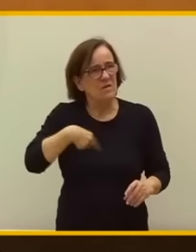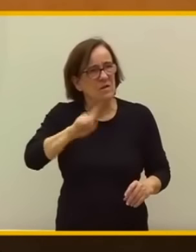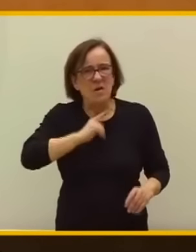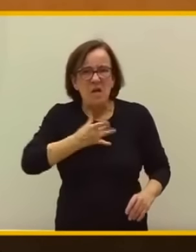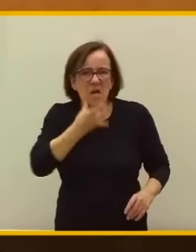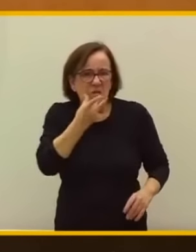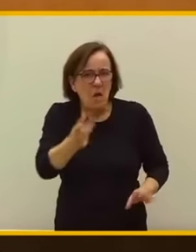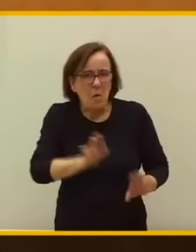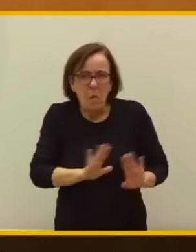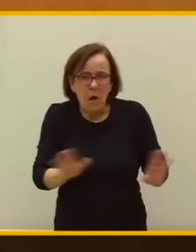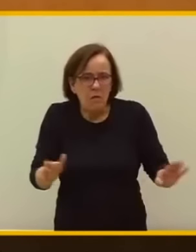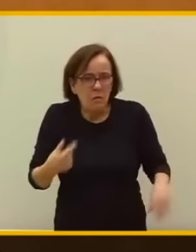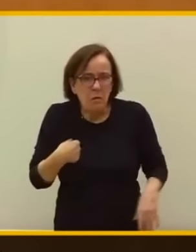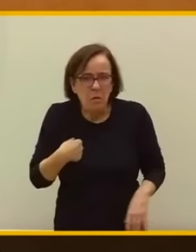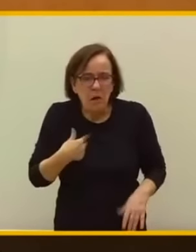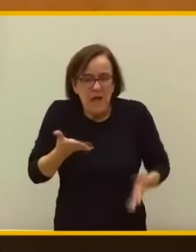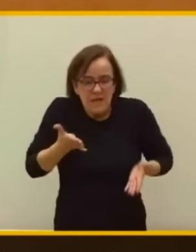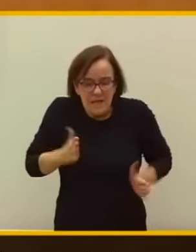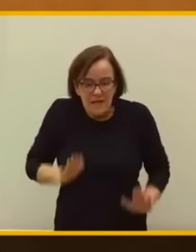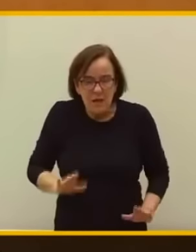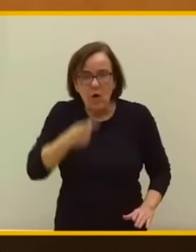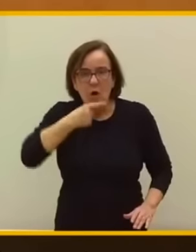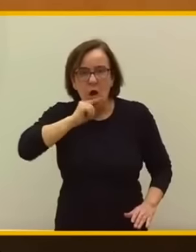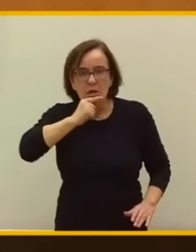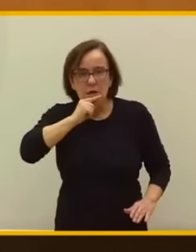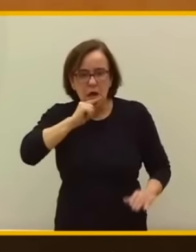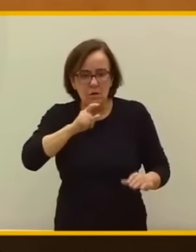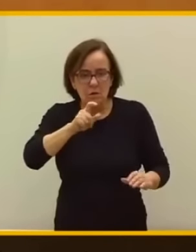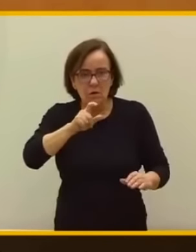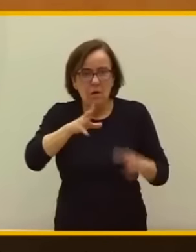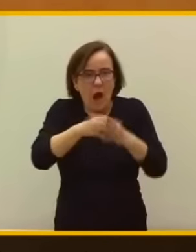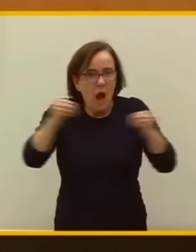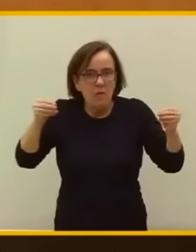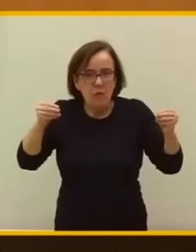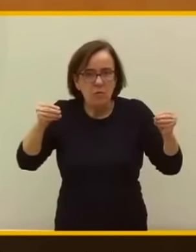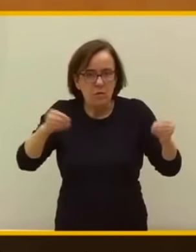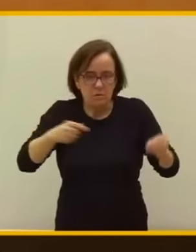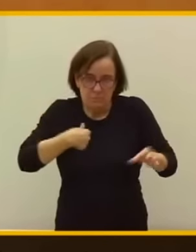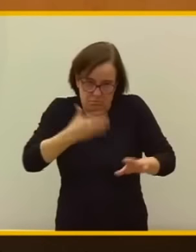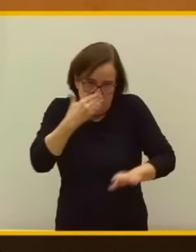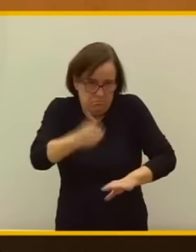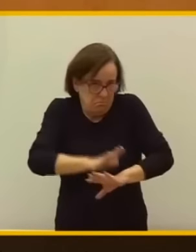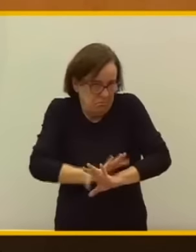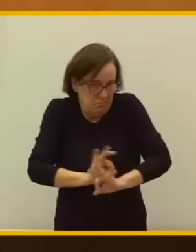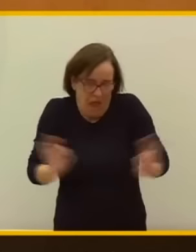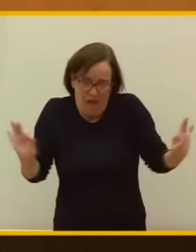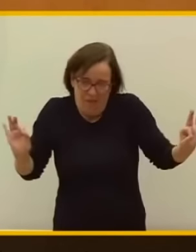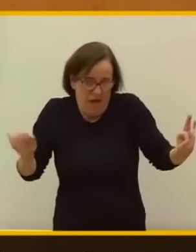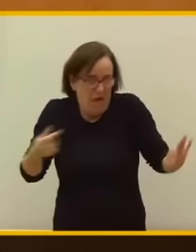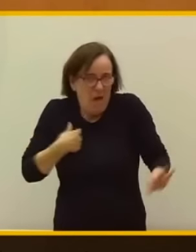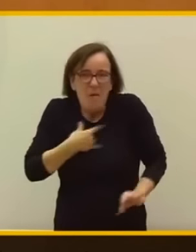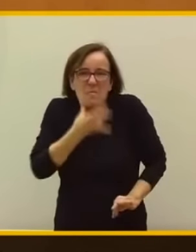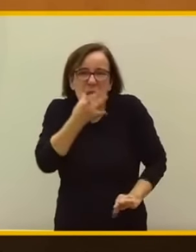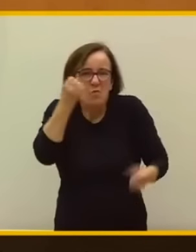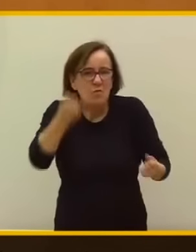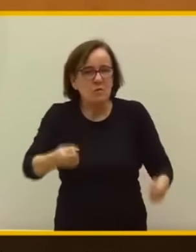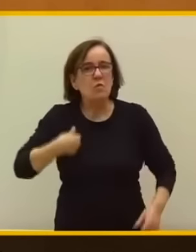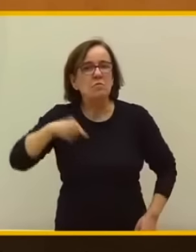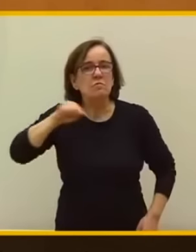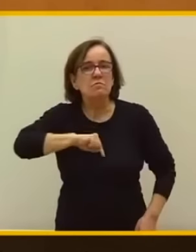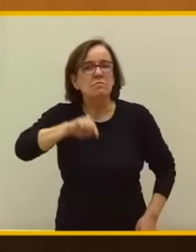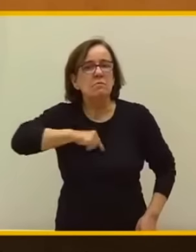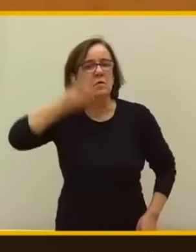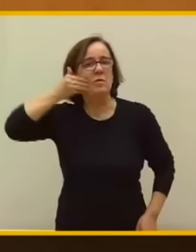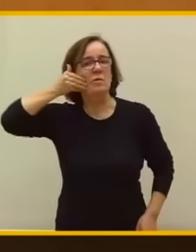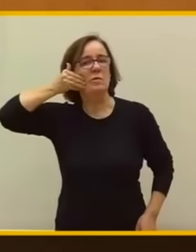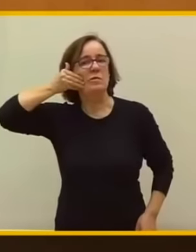avergüenzo de ser hijo y nieto de andaluces, pero para nada. Y lo vuelvo a decir, yo soy un orgulloso